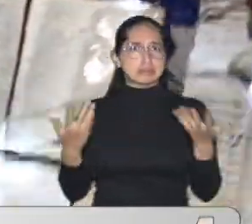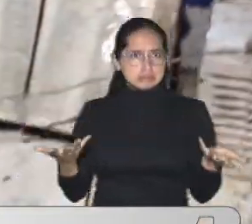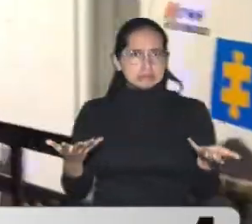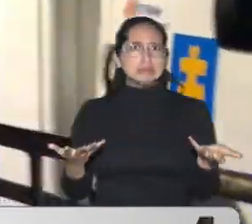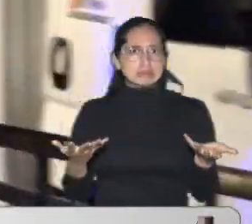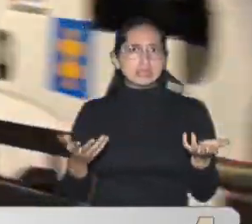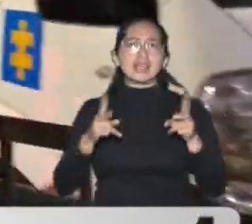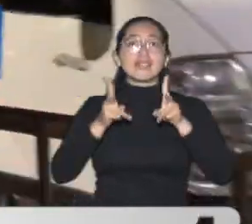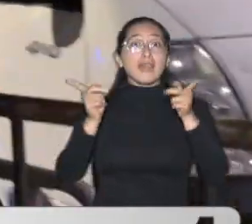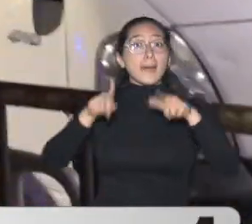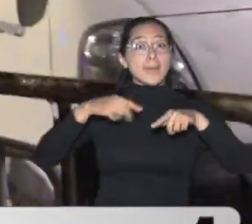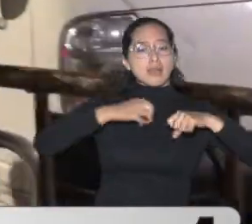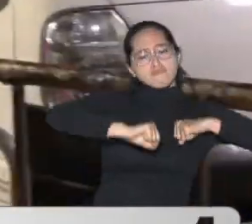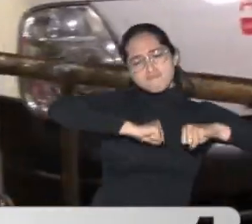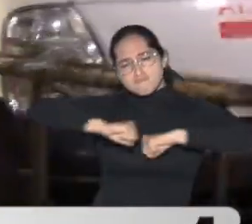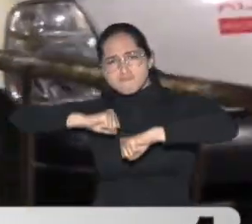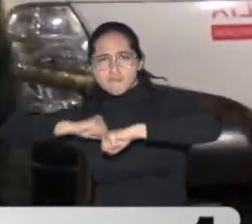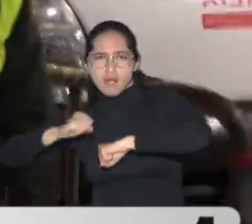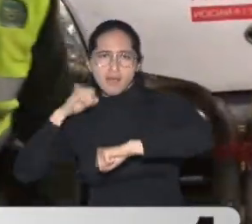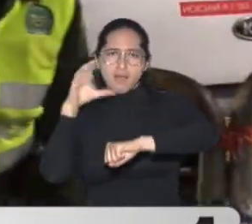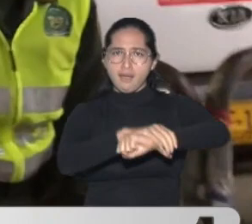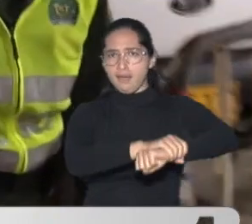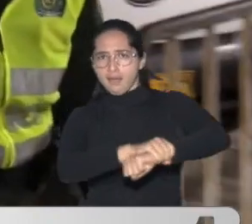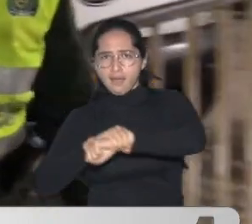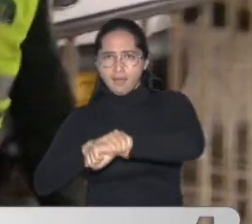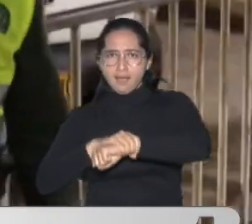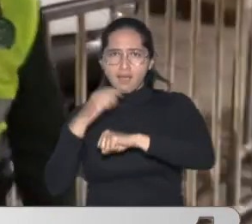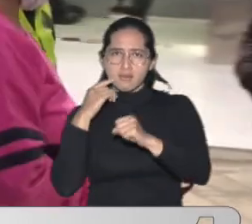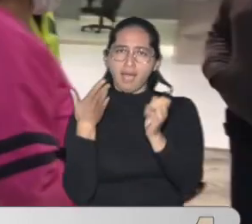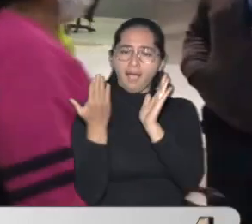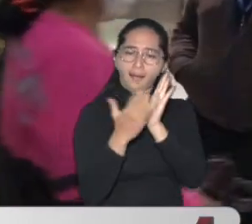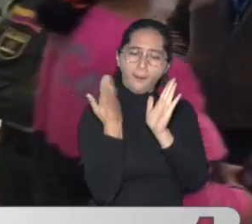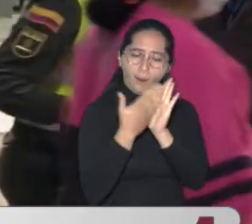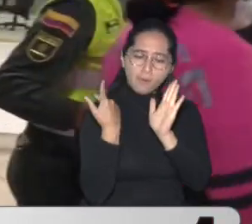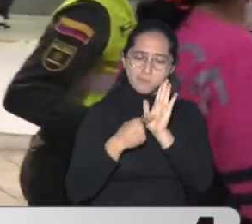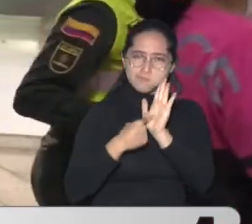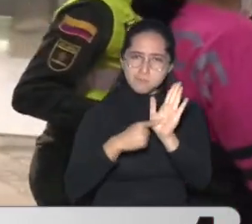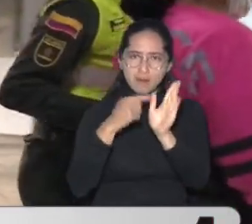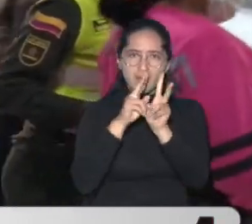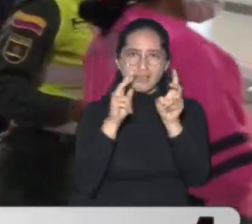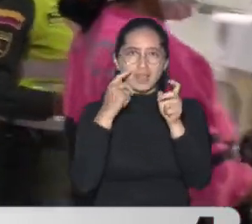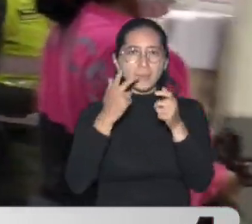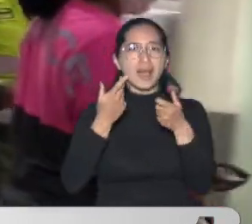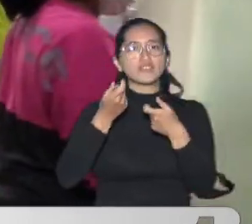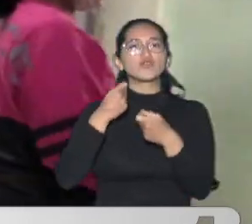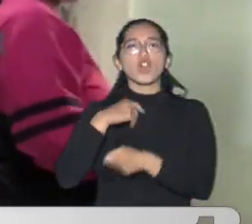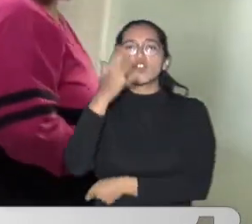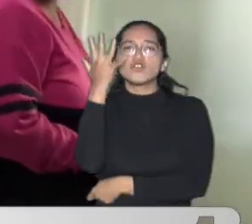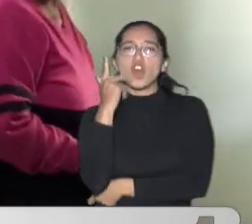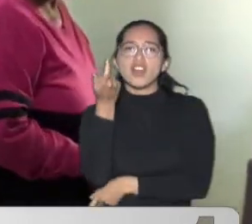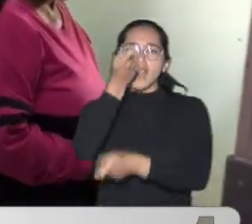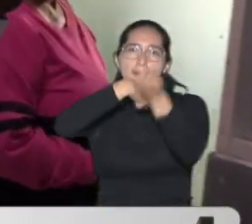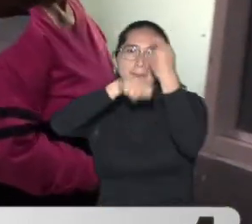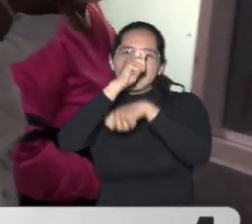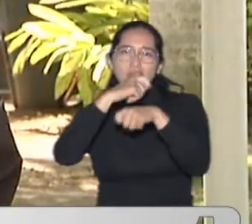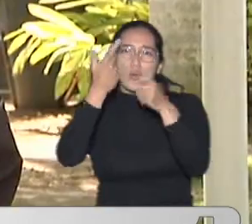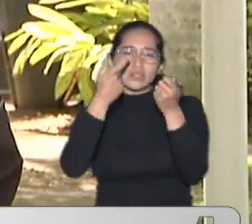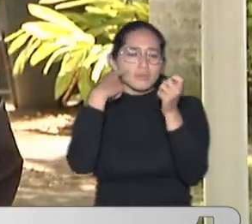operativos Fueron encontradas Dos agendas En las que tenían Las cuentas De las ventas diarias De estupefacientes